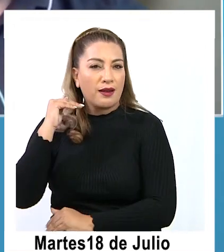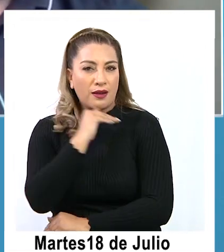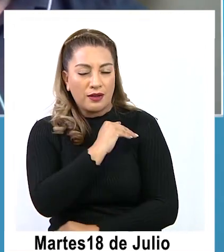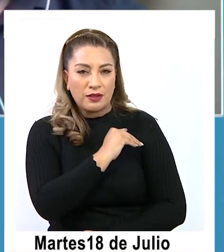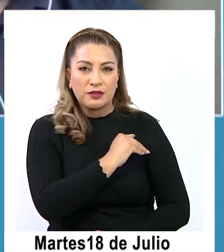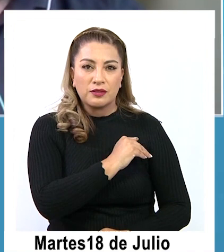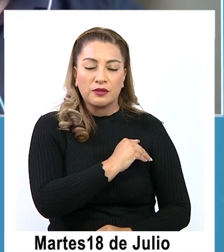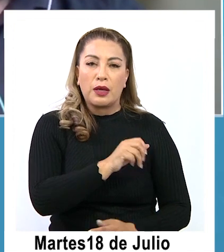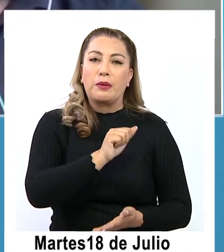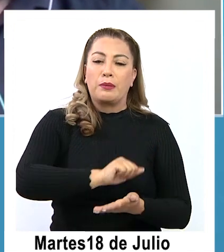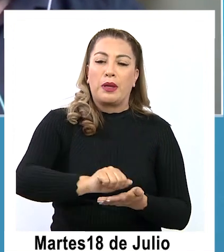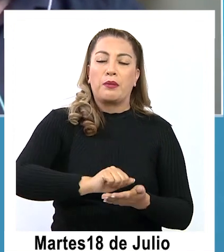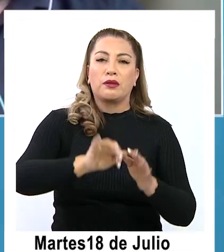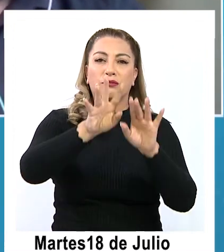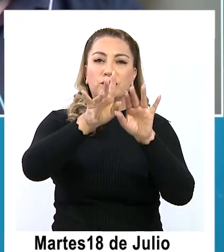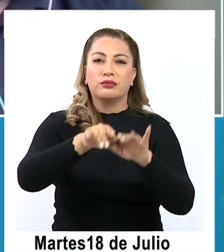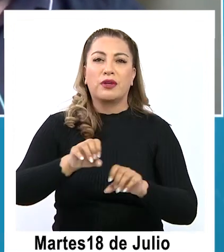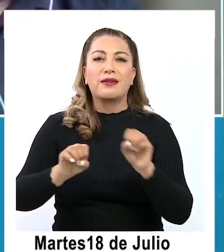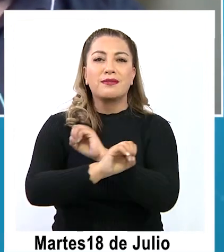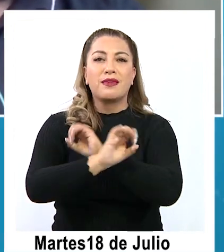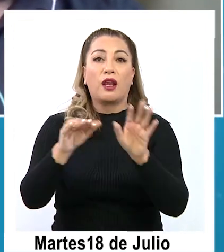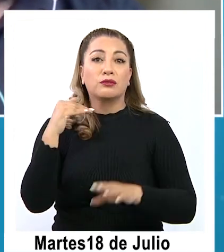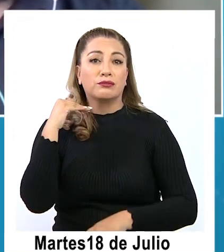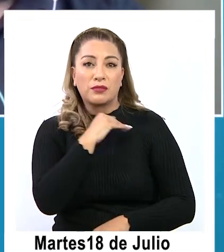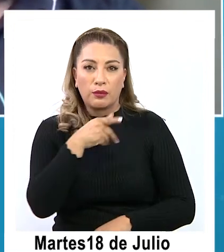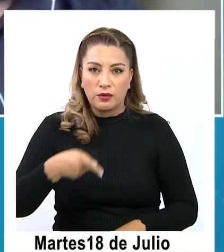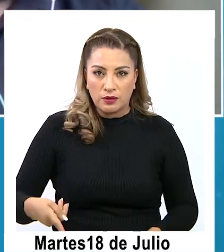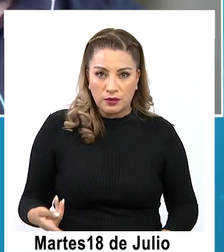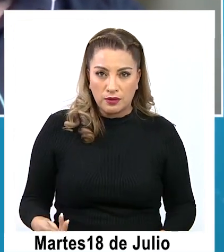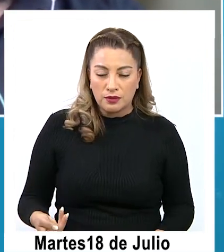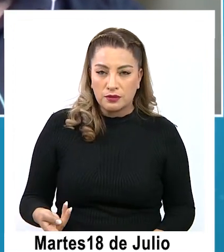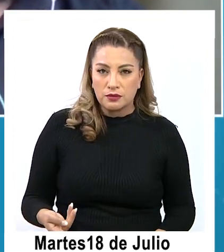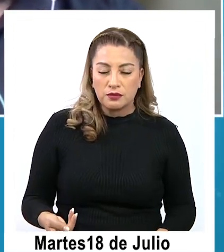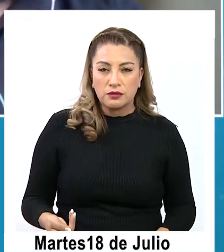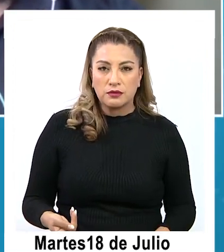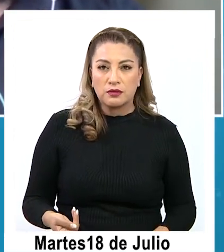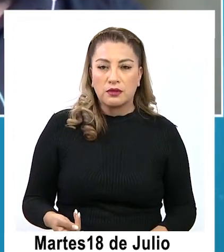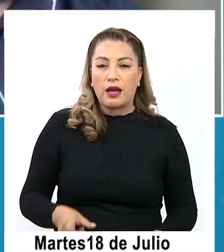procedimiento administrativo claro, expreso, donde se va a